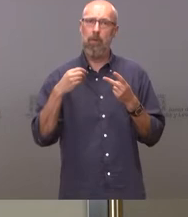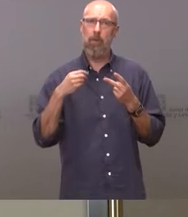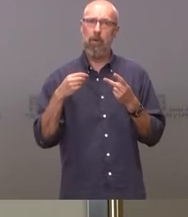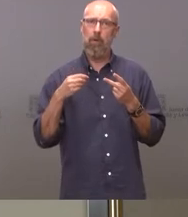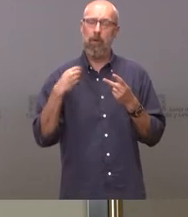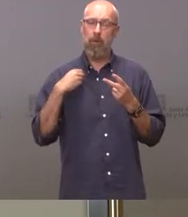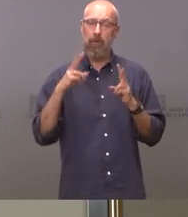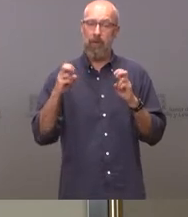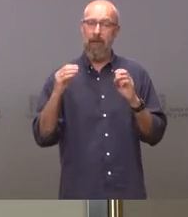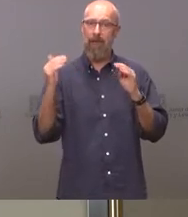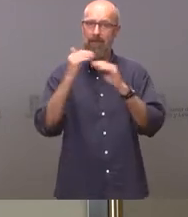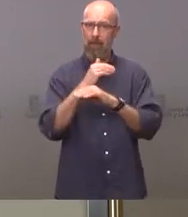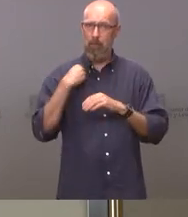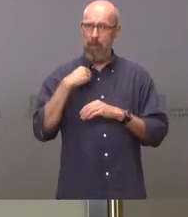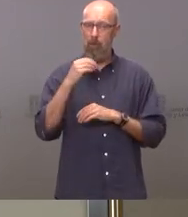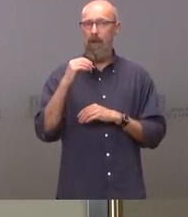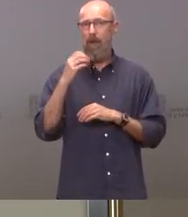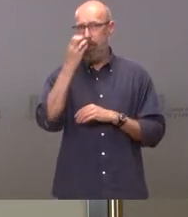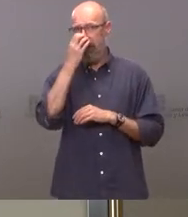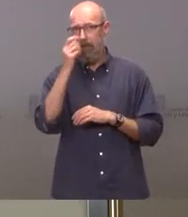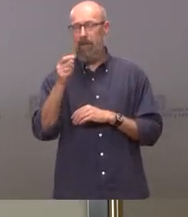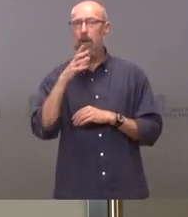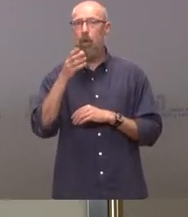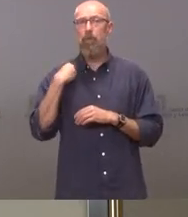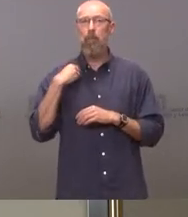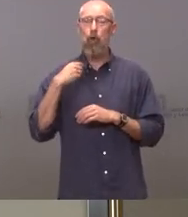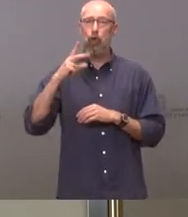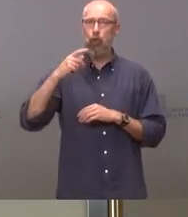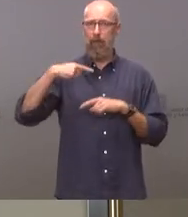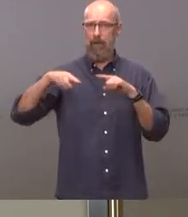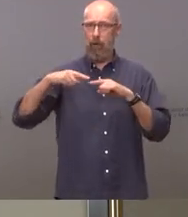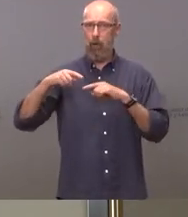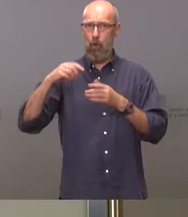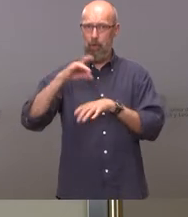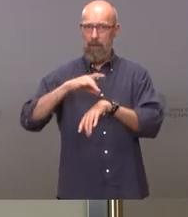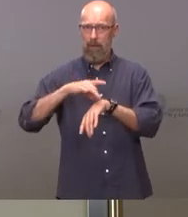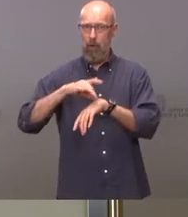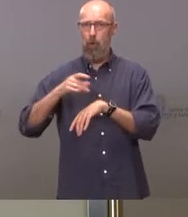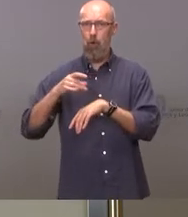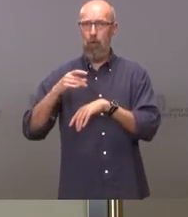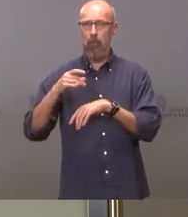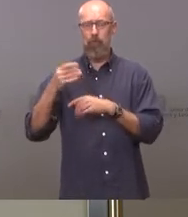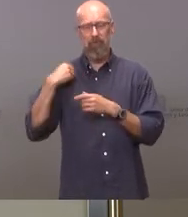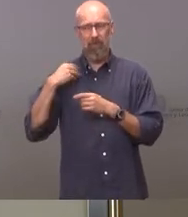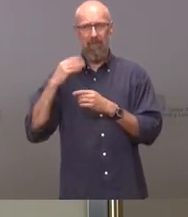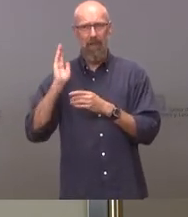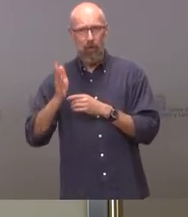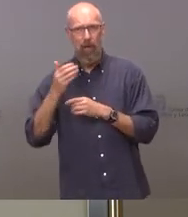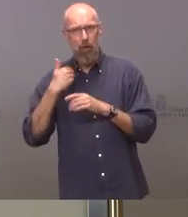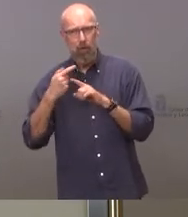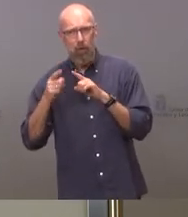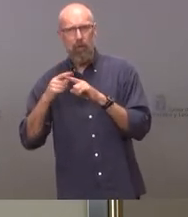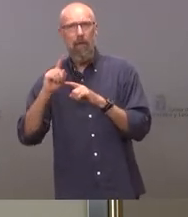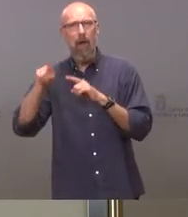clínico y en Medina cuando en 2019 fue cesado como subdirector médico por el cambio de estrategia de la consejería no sé si esto implica un nuevo cambio